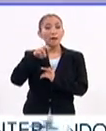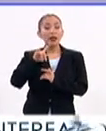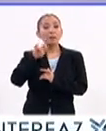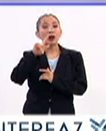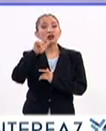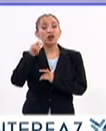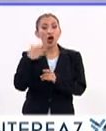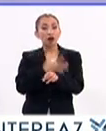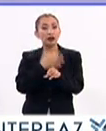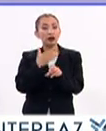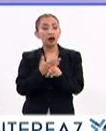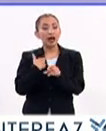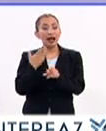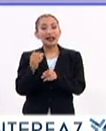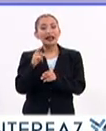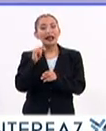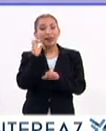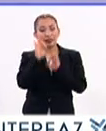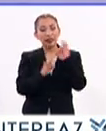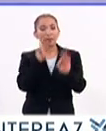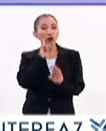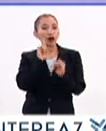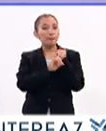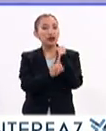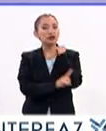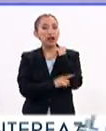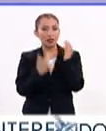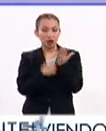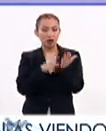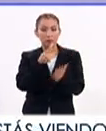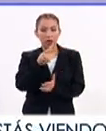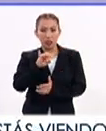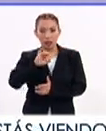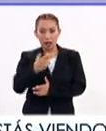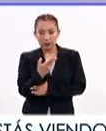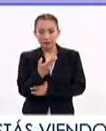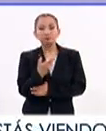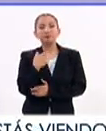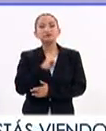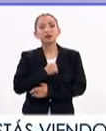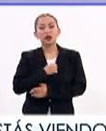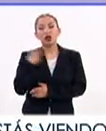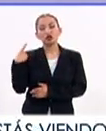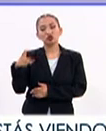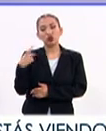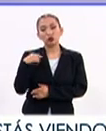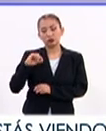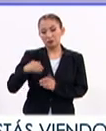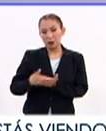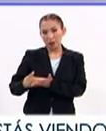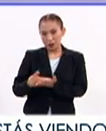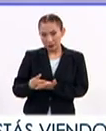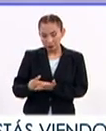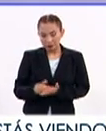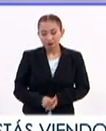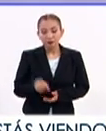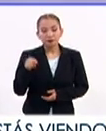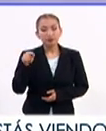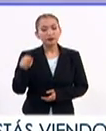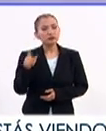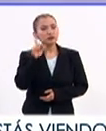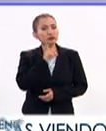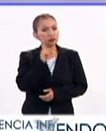Plazola, ella es coordinadora de la Clínica de Atención de Mujeres Embarazadas con VIH-SIDA y sus recién nacidos. Ella